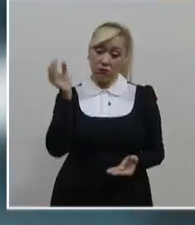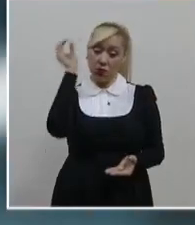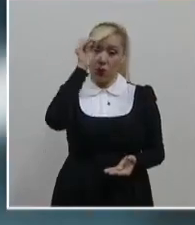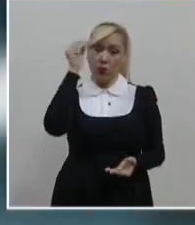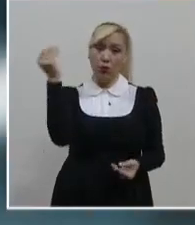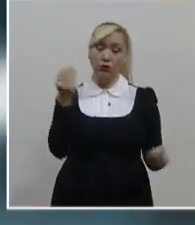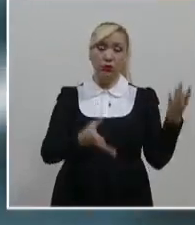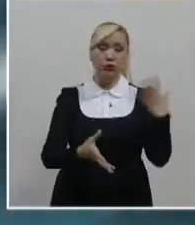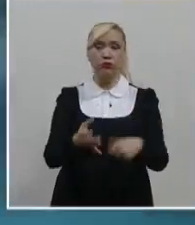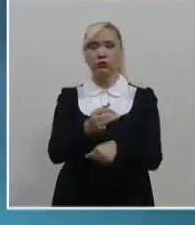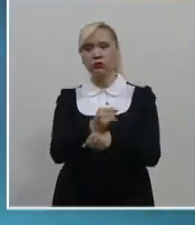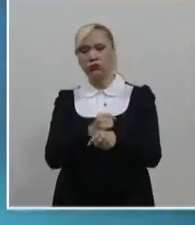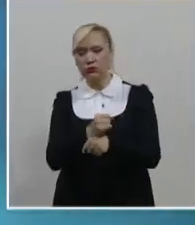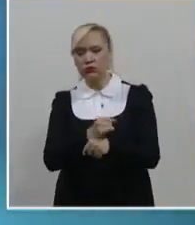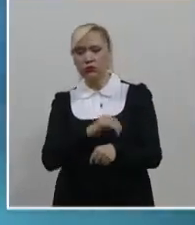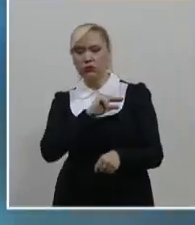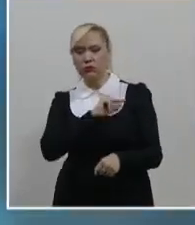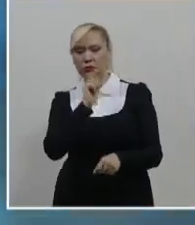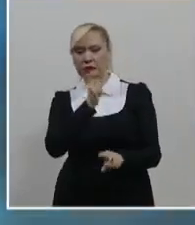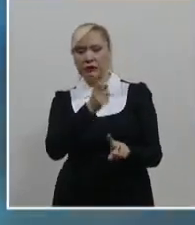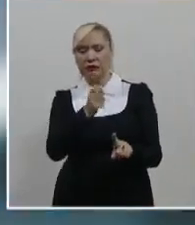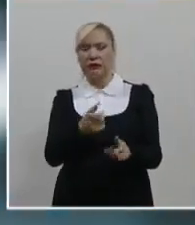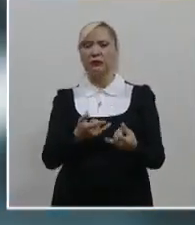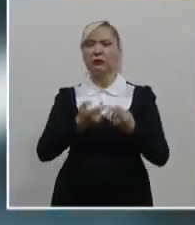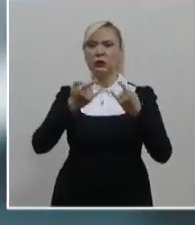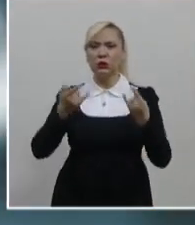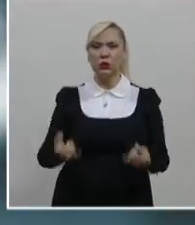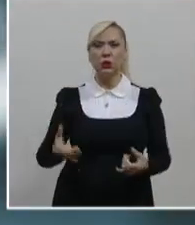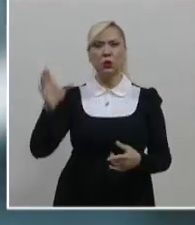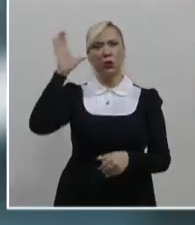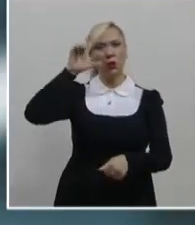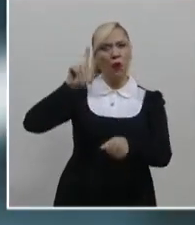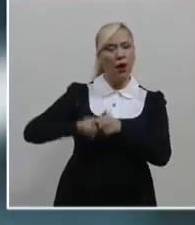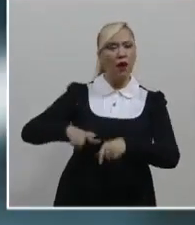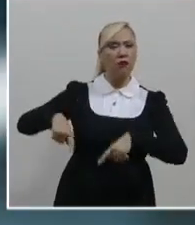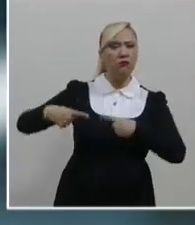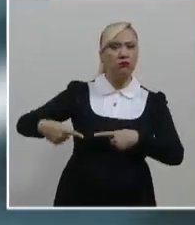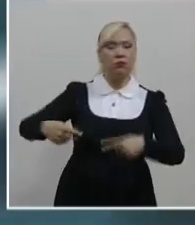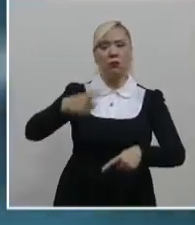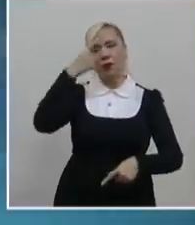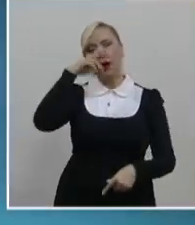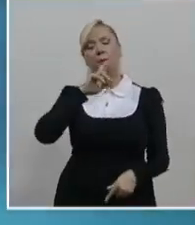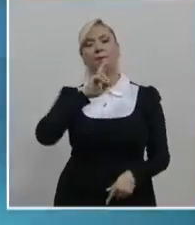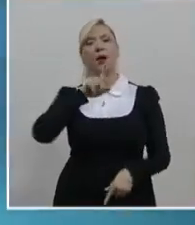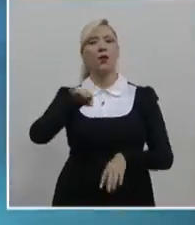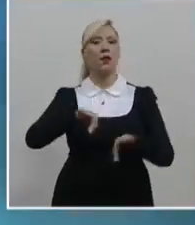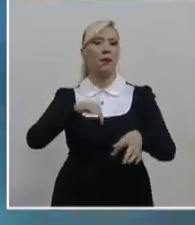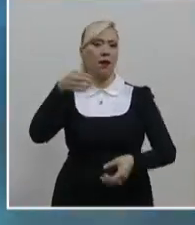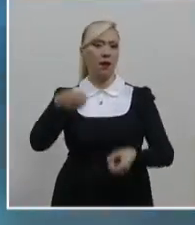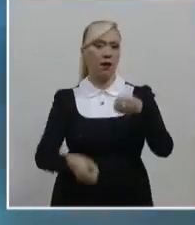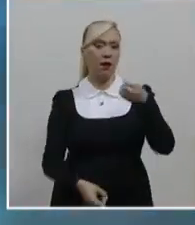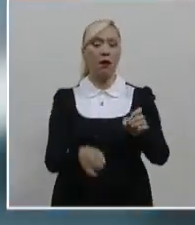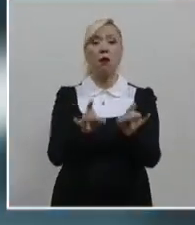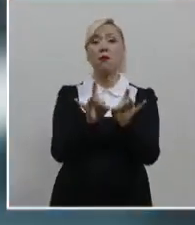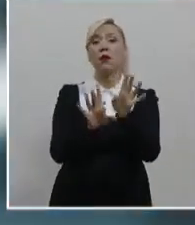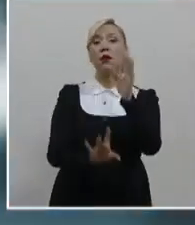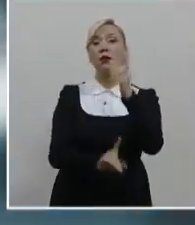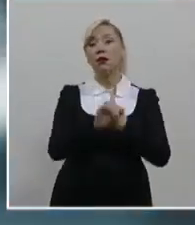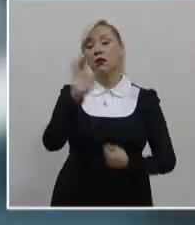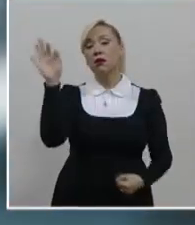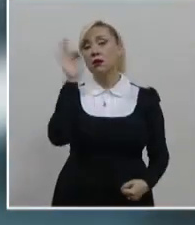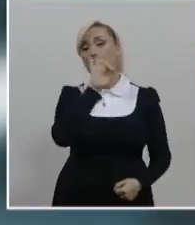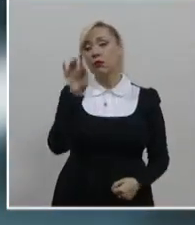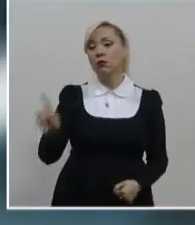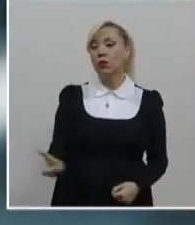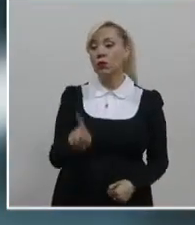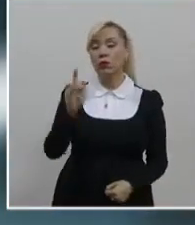periciales socioculturales y antropológicas que ayuden a un mejor acceso a la justicia, especialmente cuando se traten de conflictos que conciernen